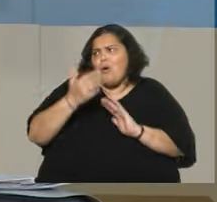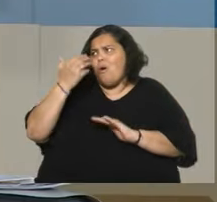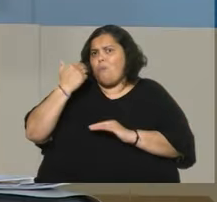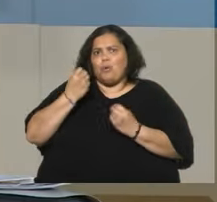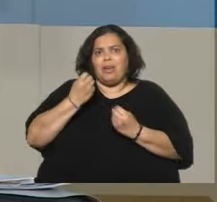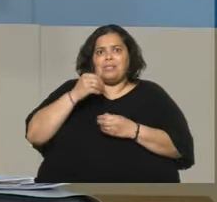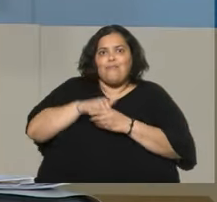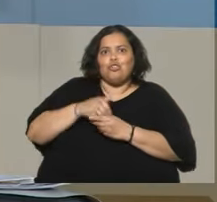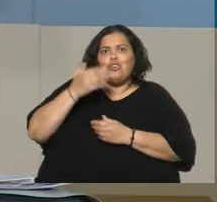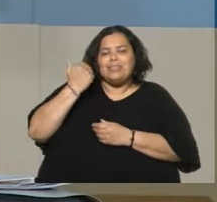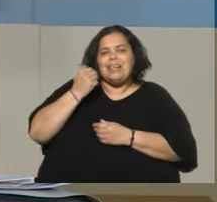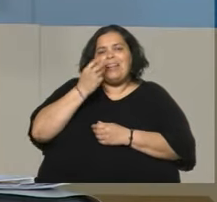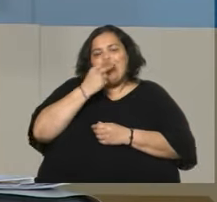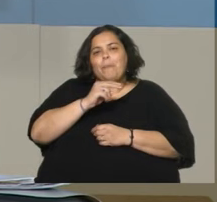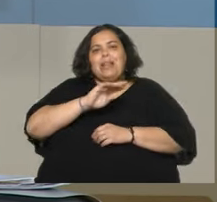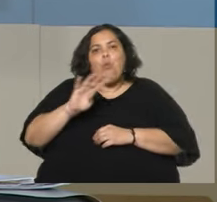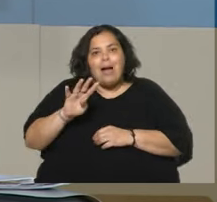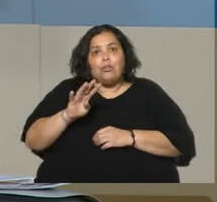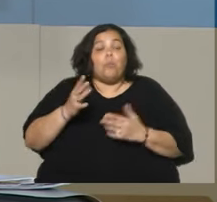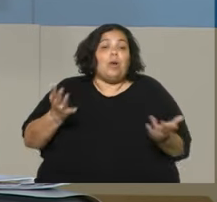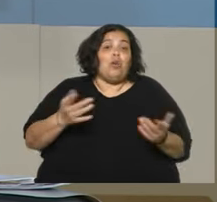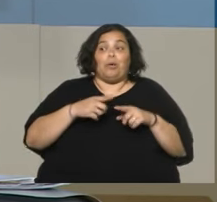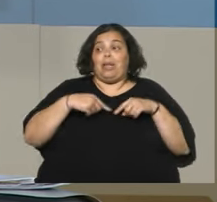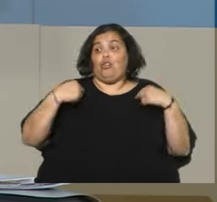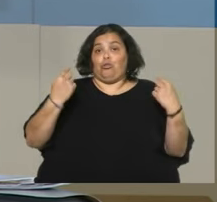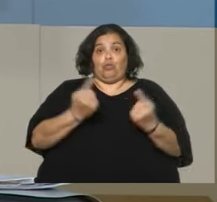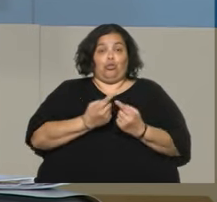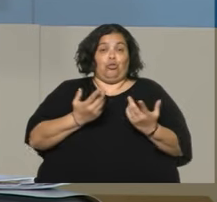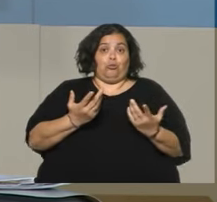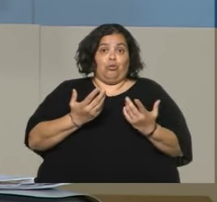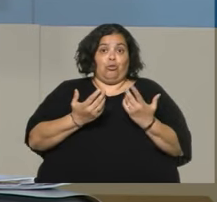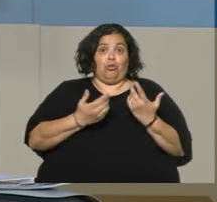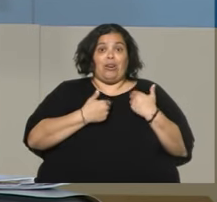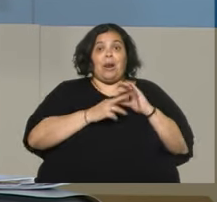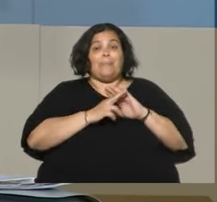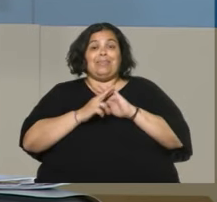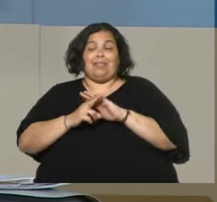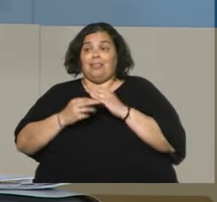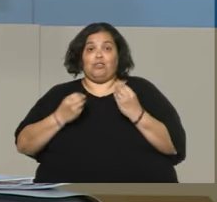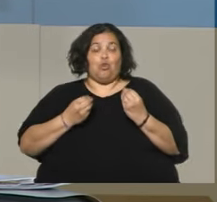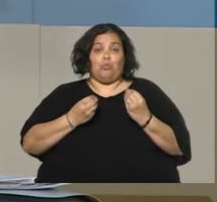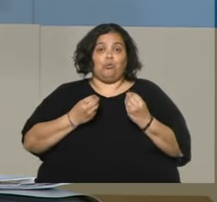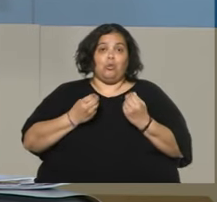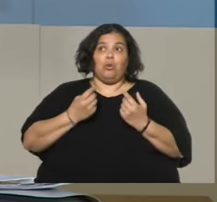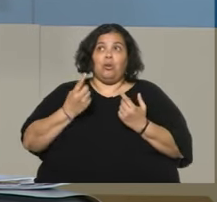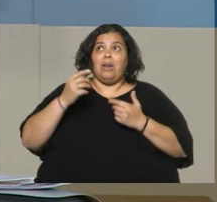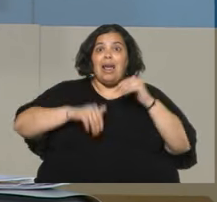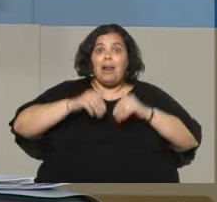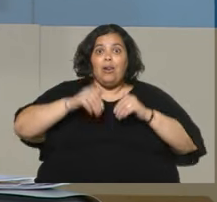Bueno, porque yo creo que los parlamentarios somos expresión de la ciudadanía. La ciudadanía nos vota